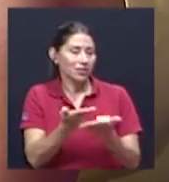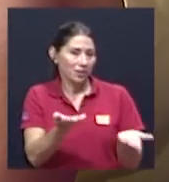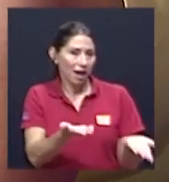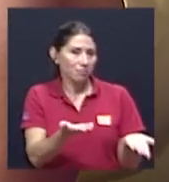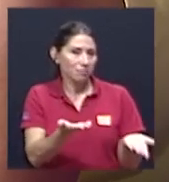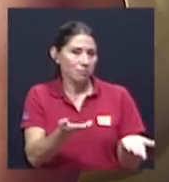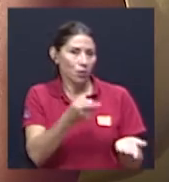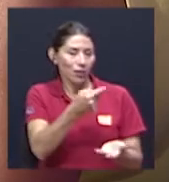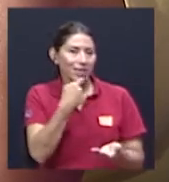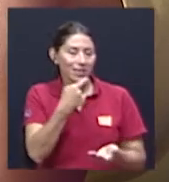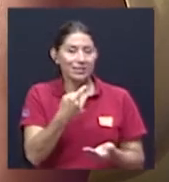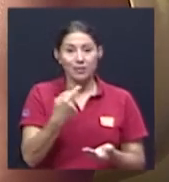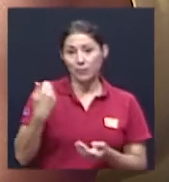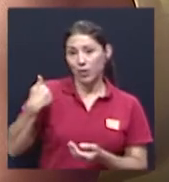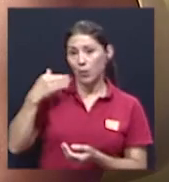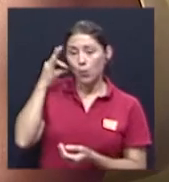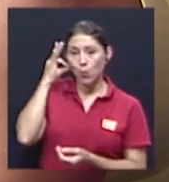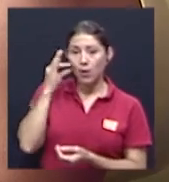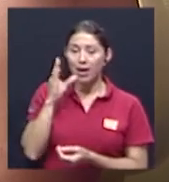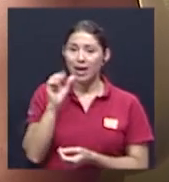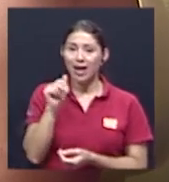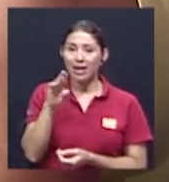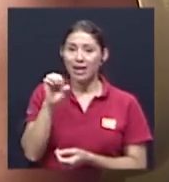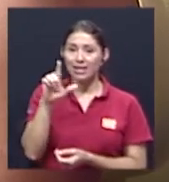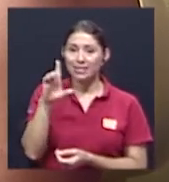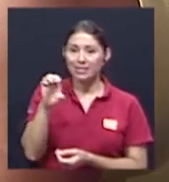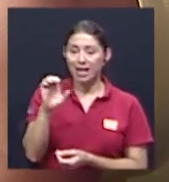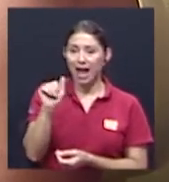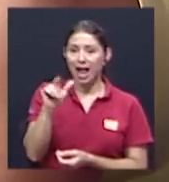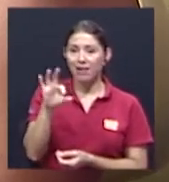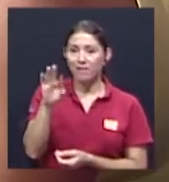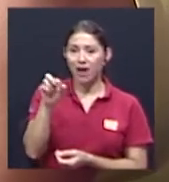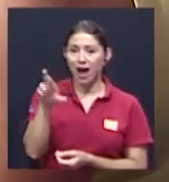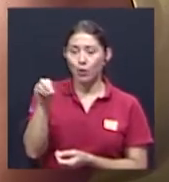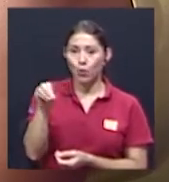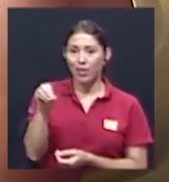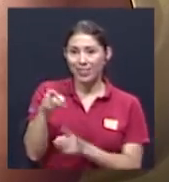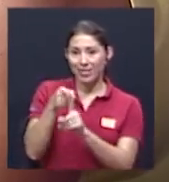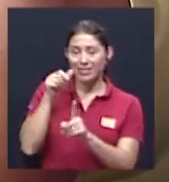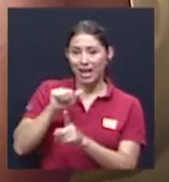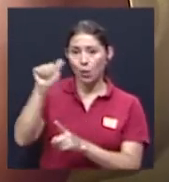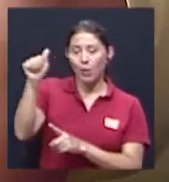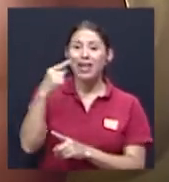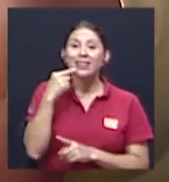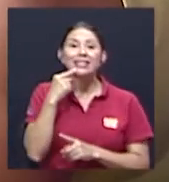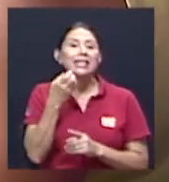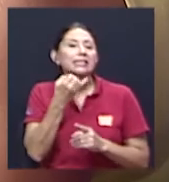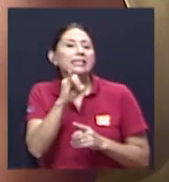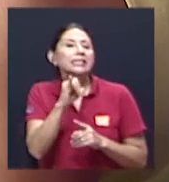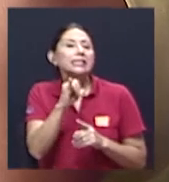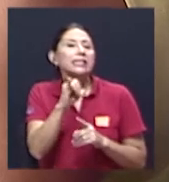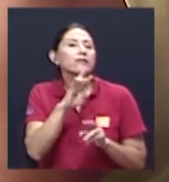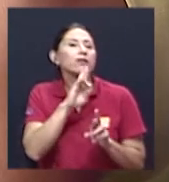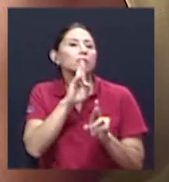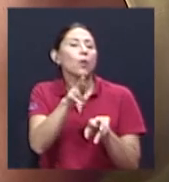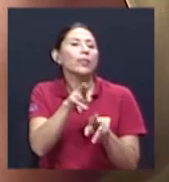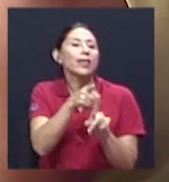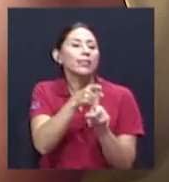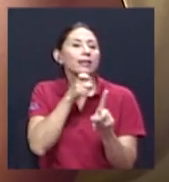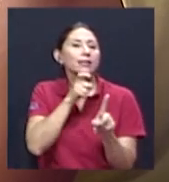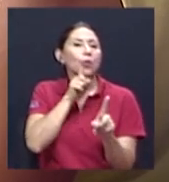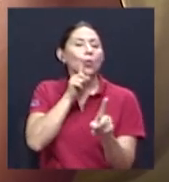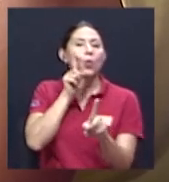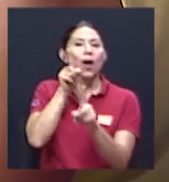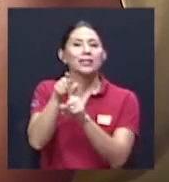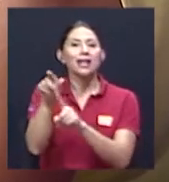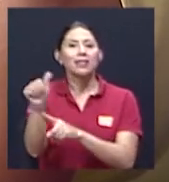lo que ella dice es lo la mayoría de la gente dice dice que de uno a diez podría decir que te pregunta vos cuál es la cantidad de